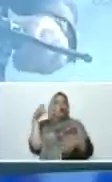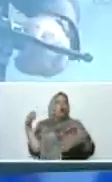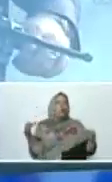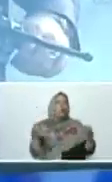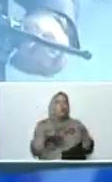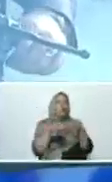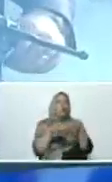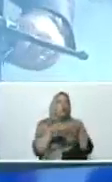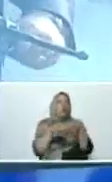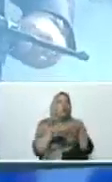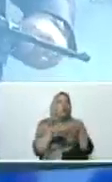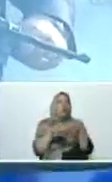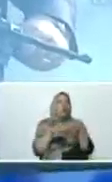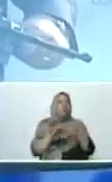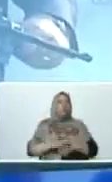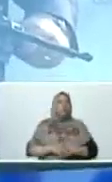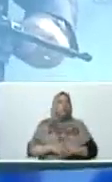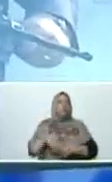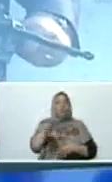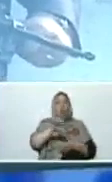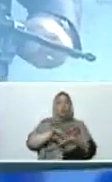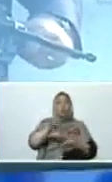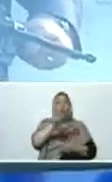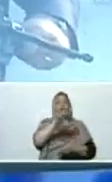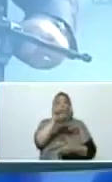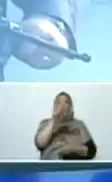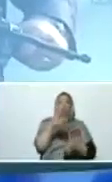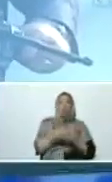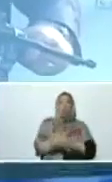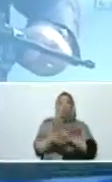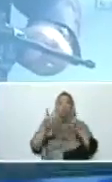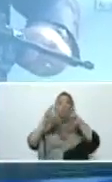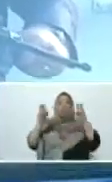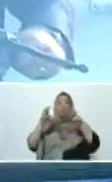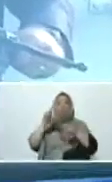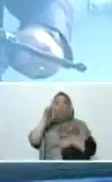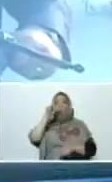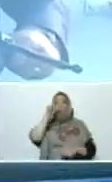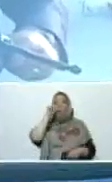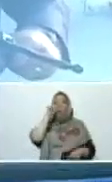Son del Son, con el tema Los Pollos. Adelante. Adelante. Adelante. Adelante. Adelante.